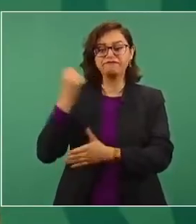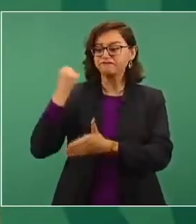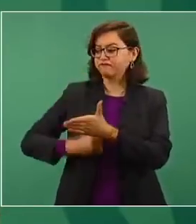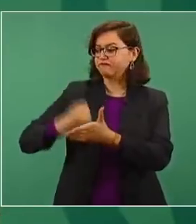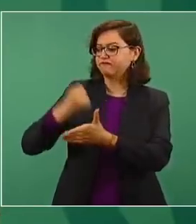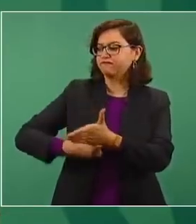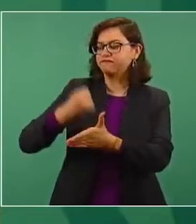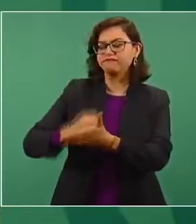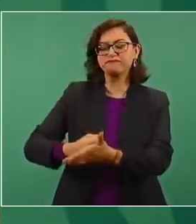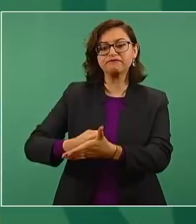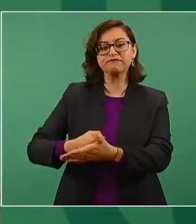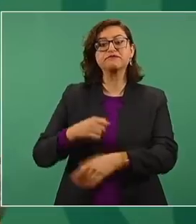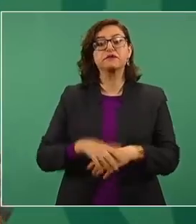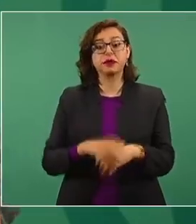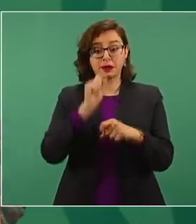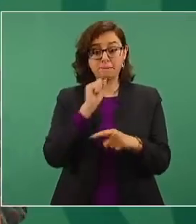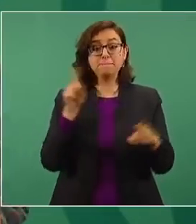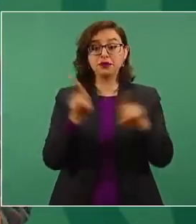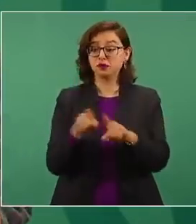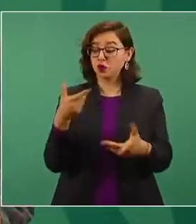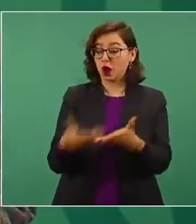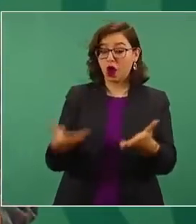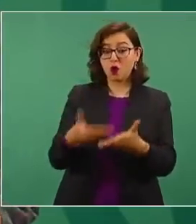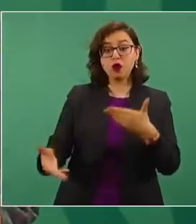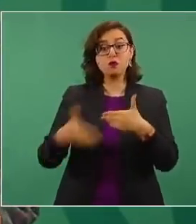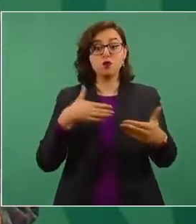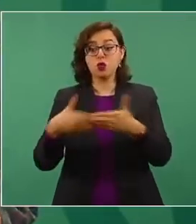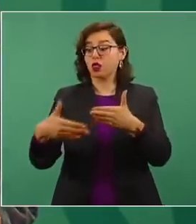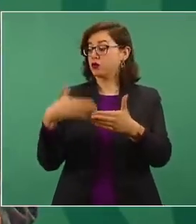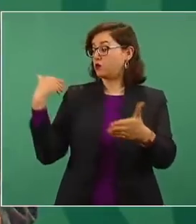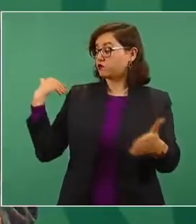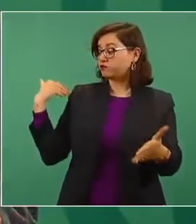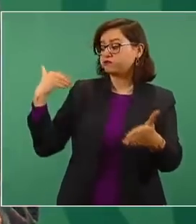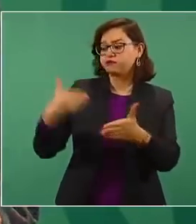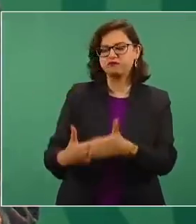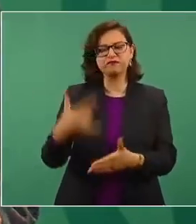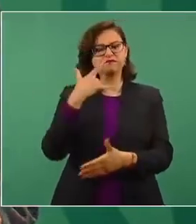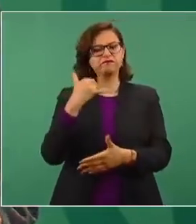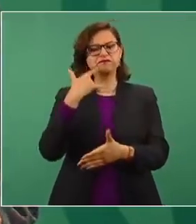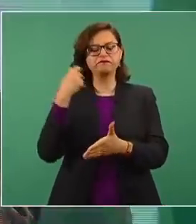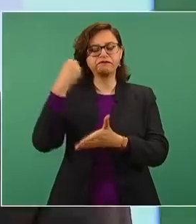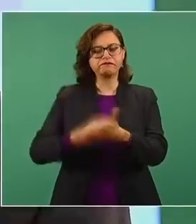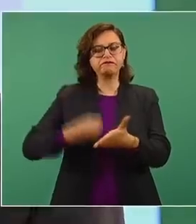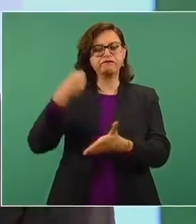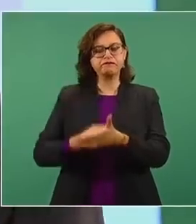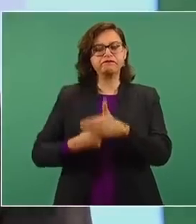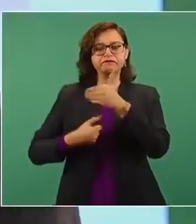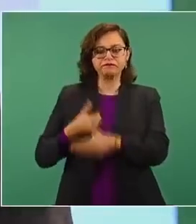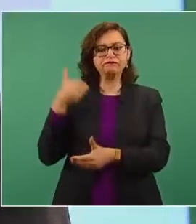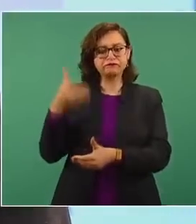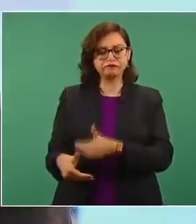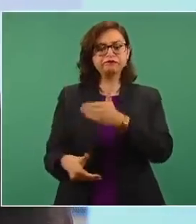lucharon en los últimos tiempos para avanzar en